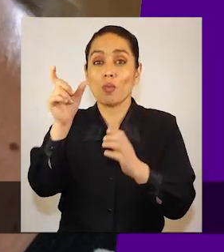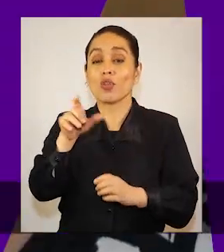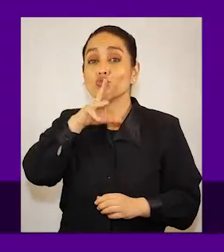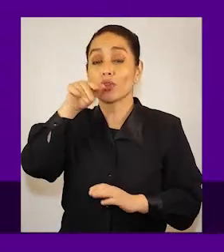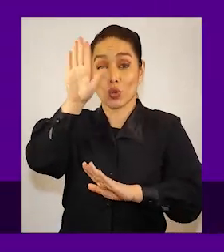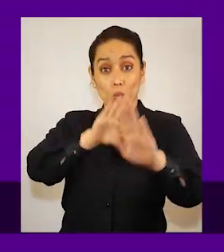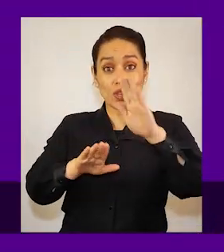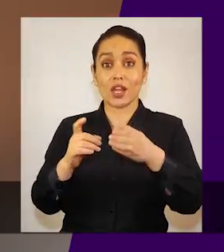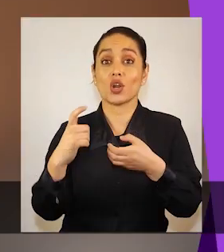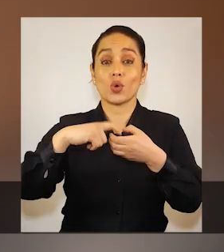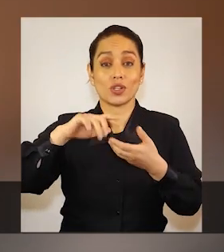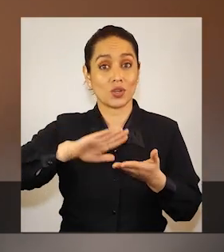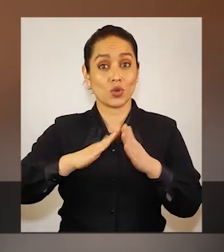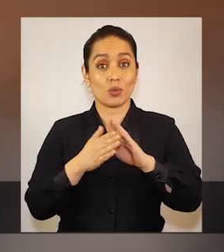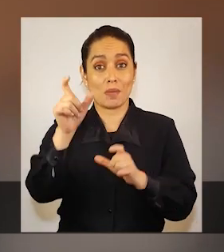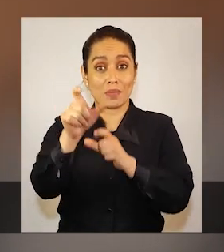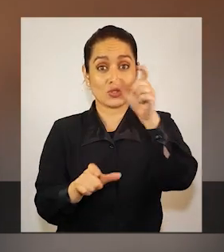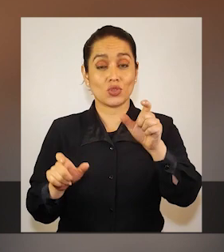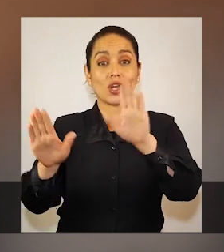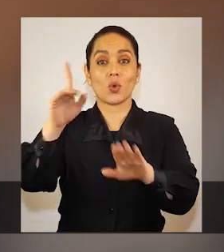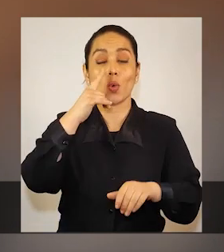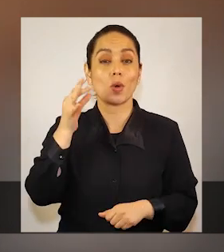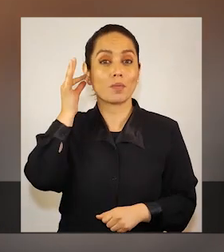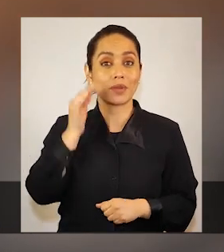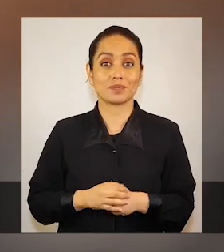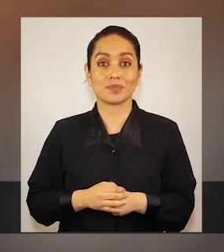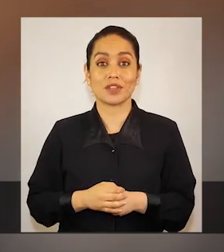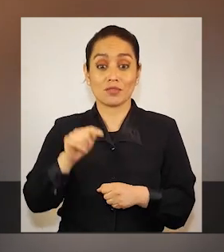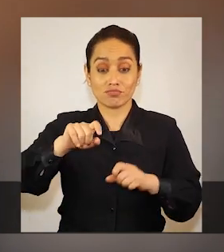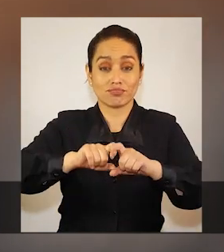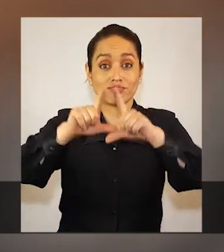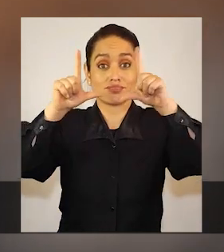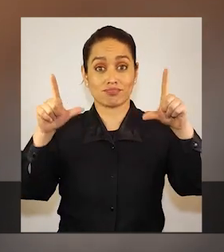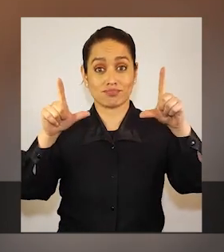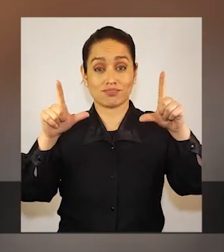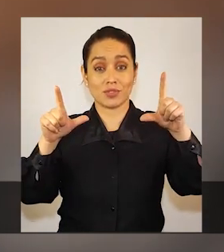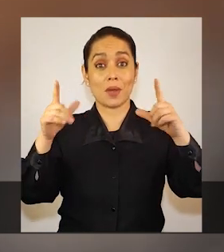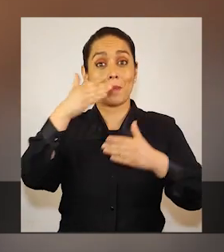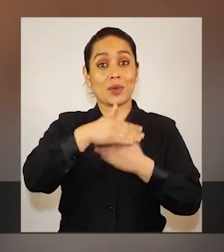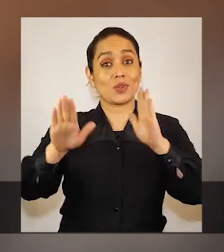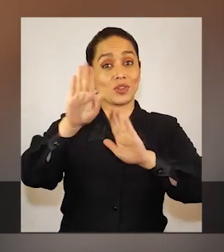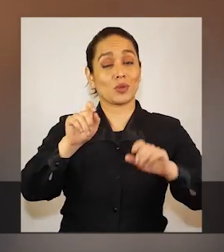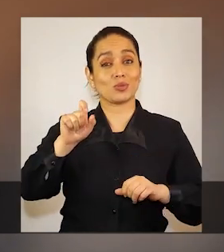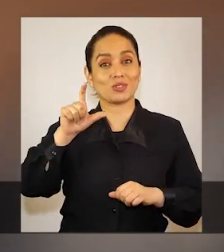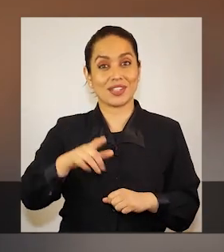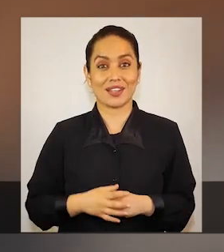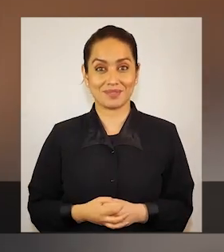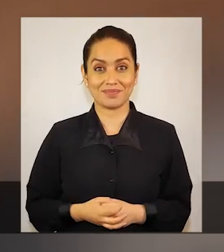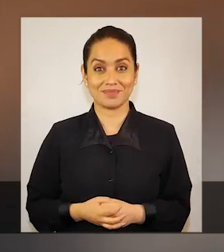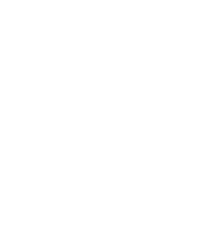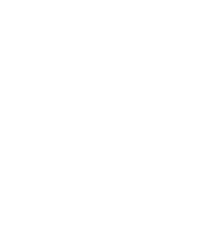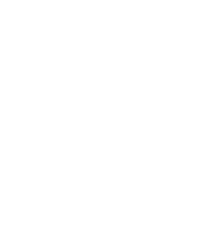mayor? Únete a nuestra comunidad de cuidadoras y cuidadores. Visítanos en mecuidotecuido.cl